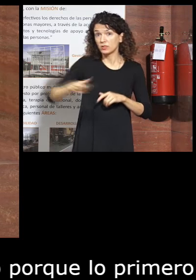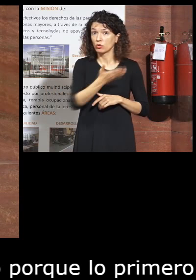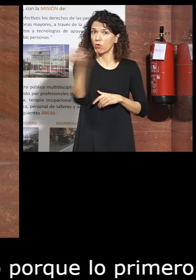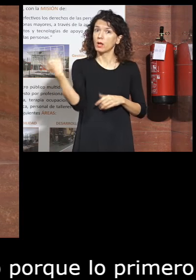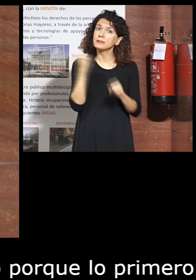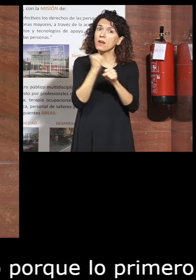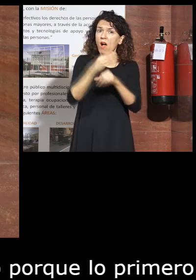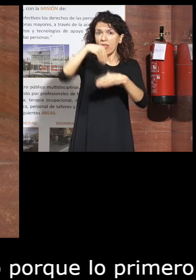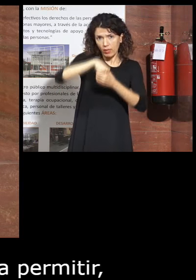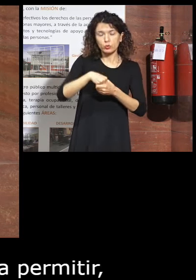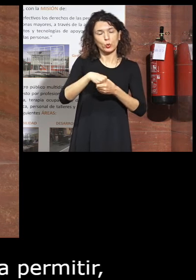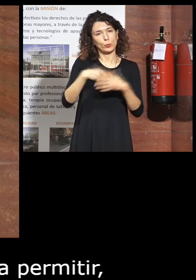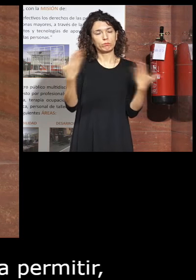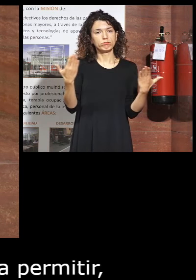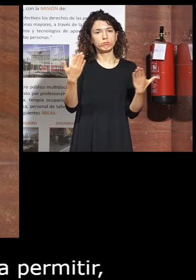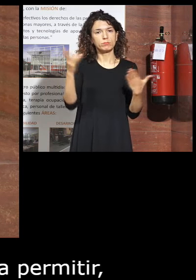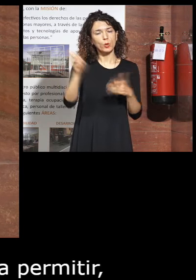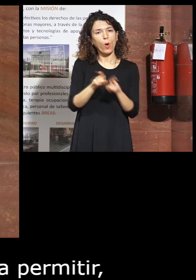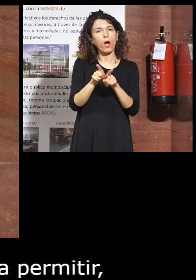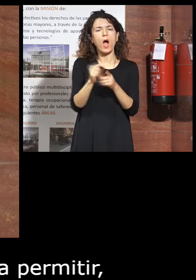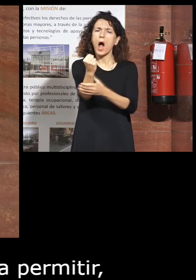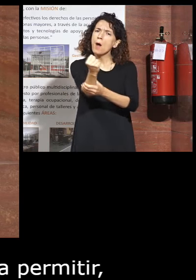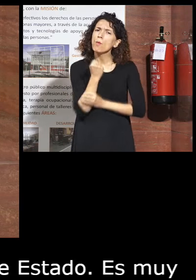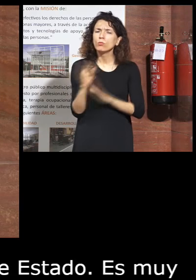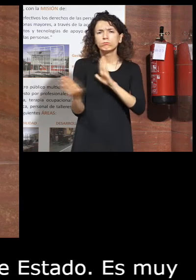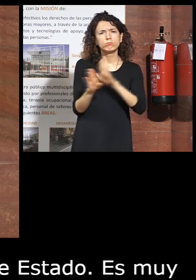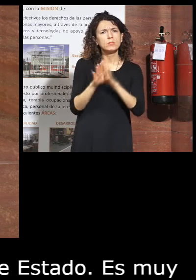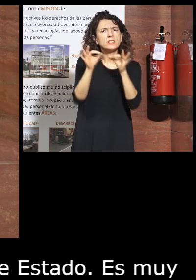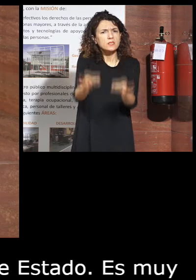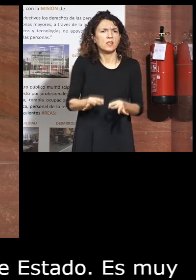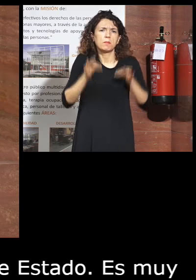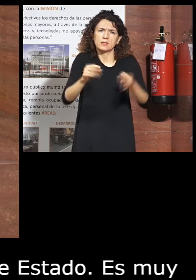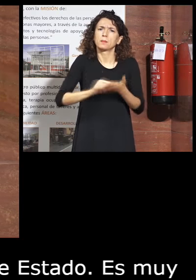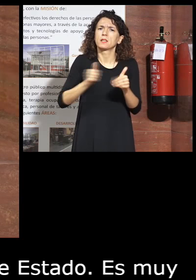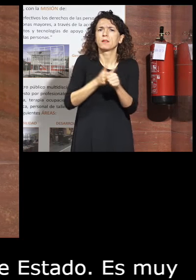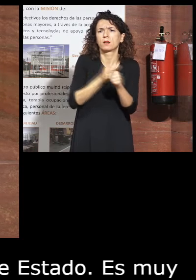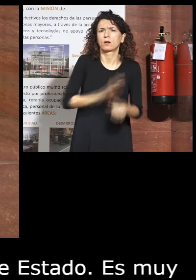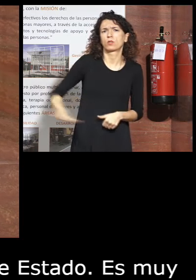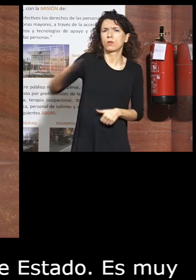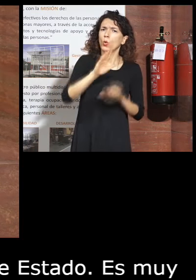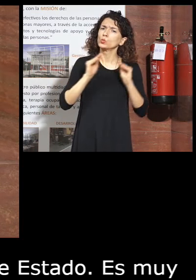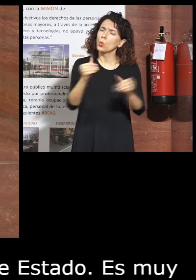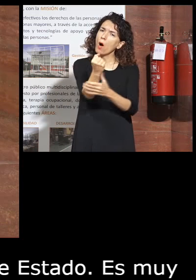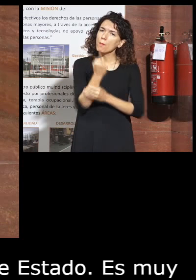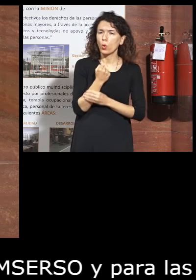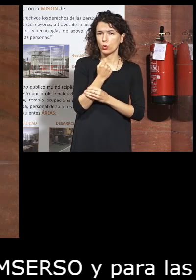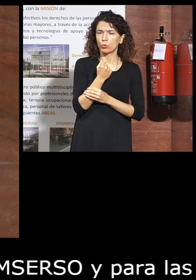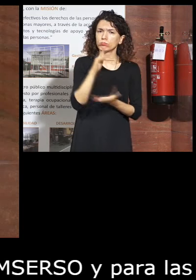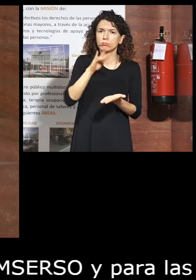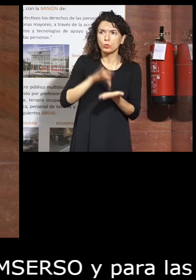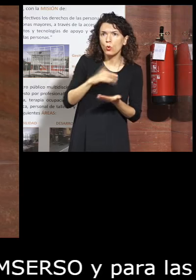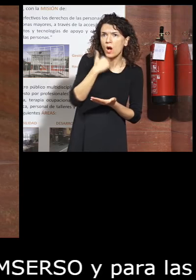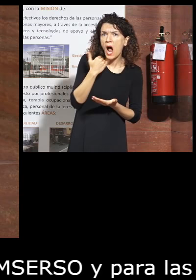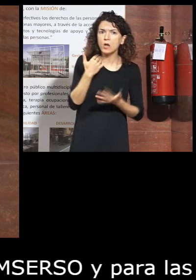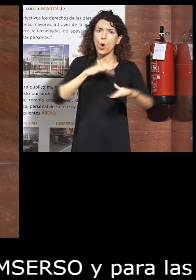que trabajan en él, el tener el permanente apoyo de la secretaria de Estado y de su secretario de Estado, y cada una de las